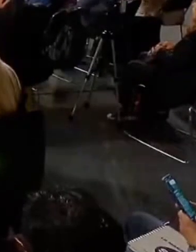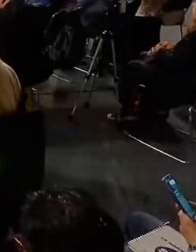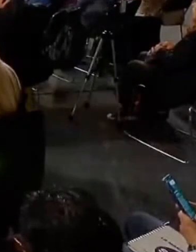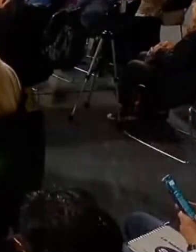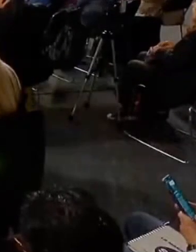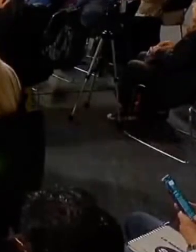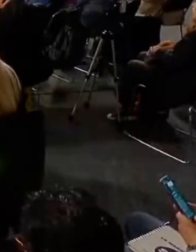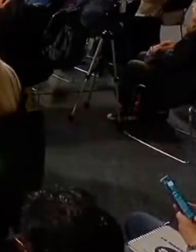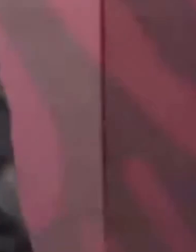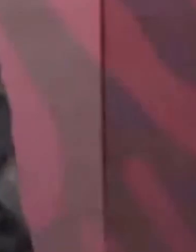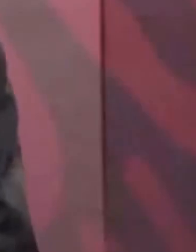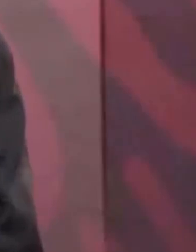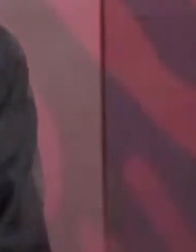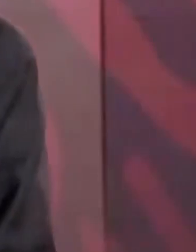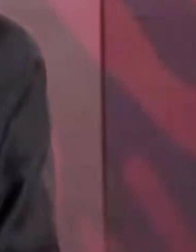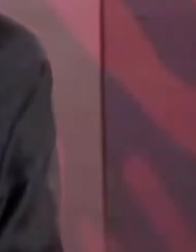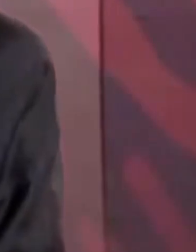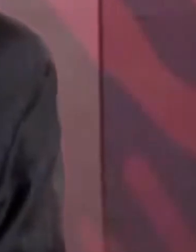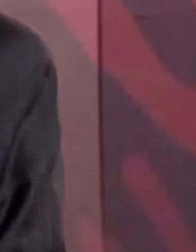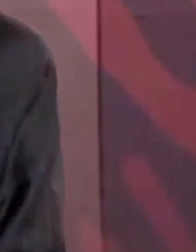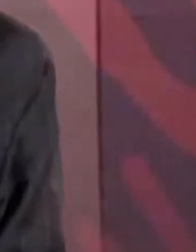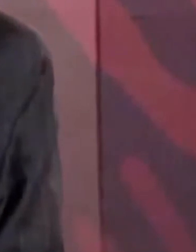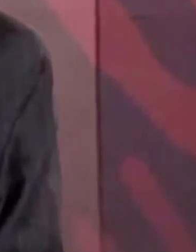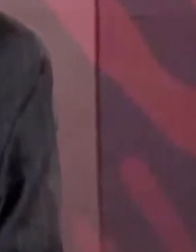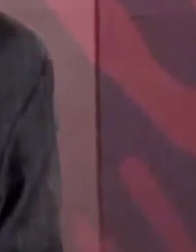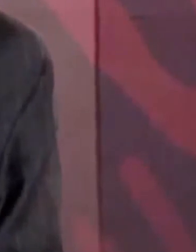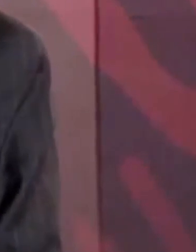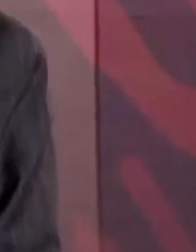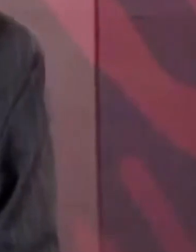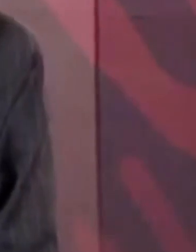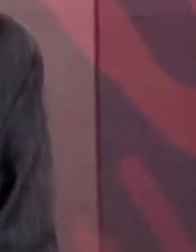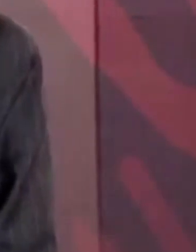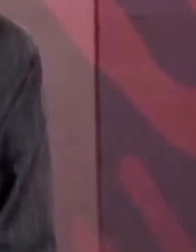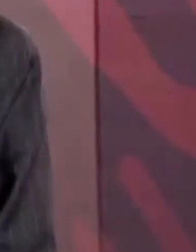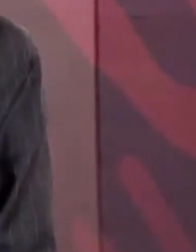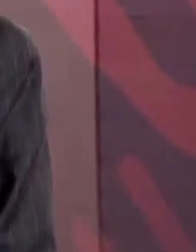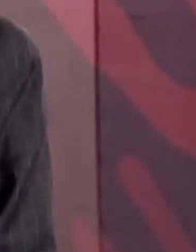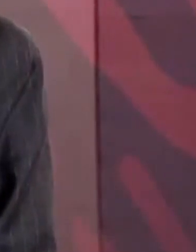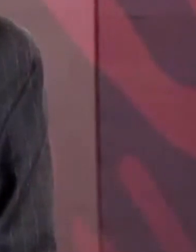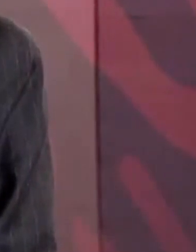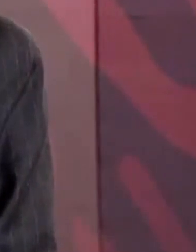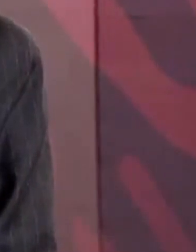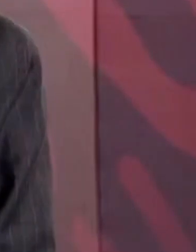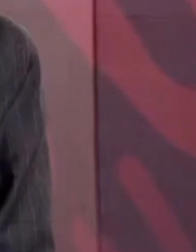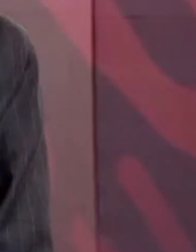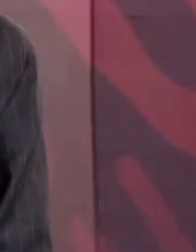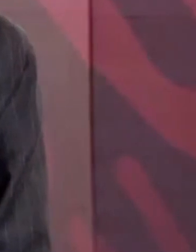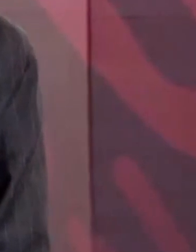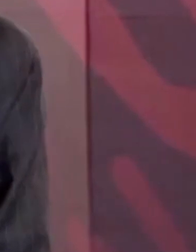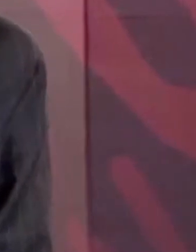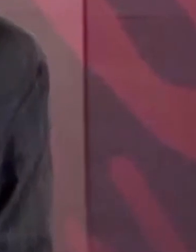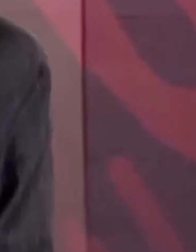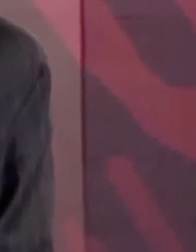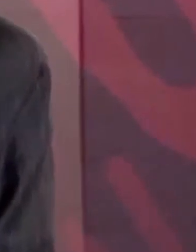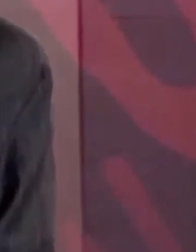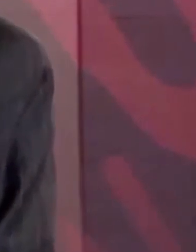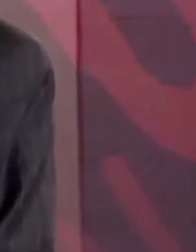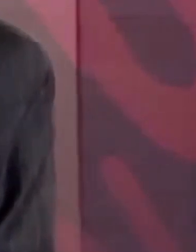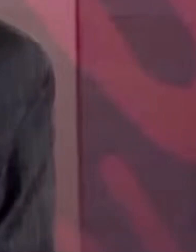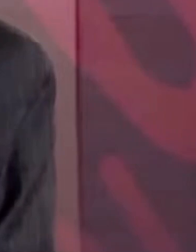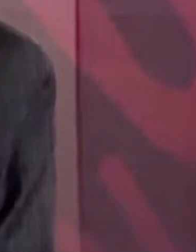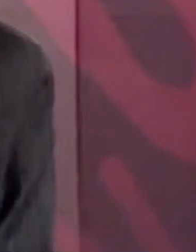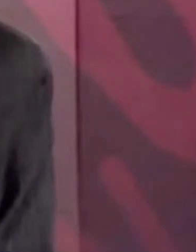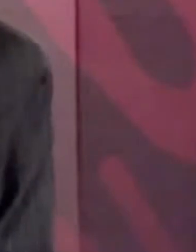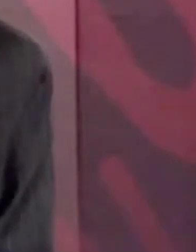Madero, quien lo llevó al castillo de Chapultepec para que se entrevistara